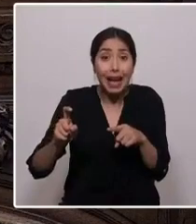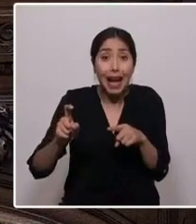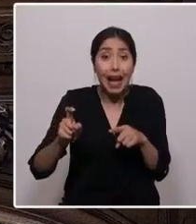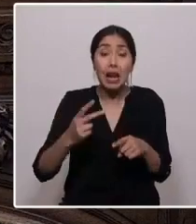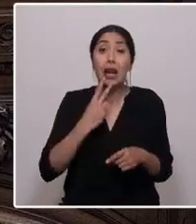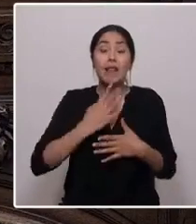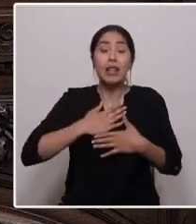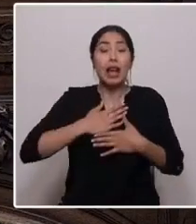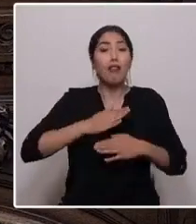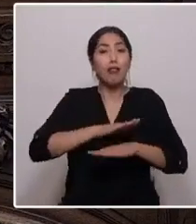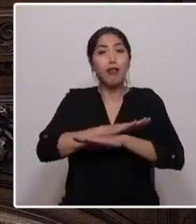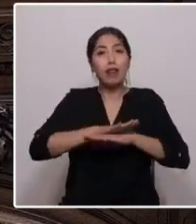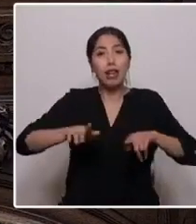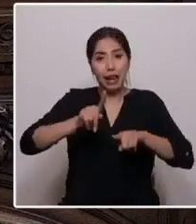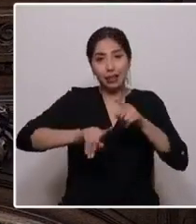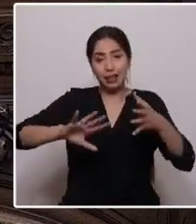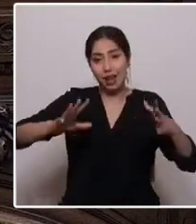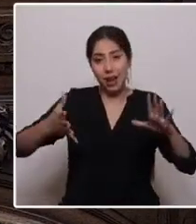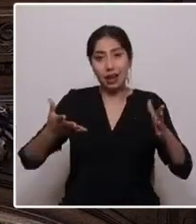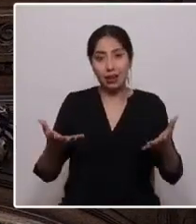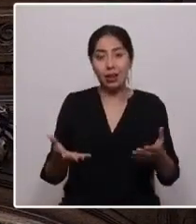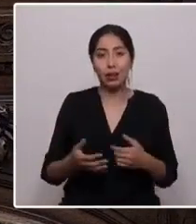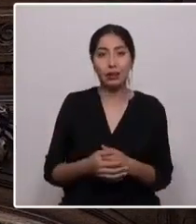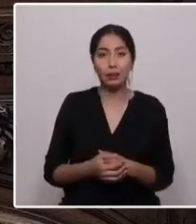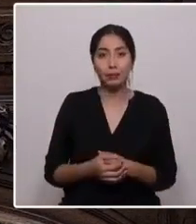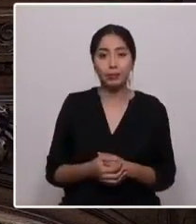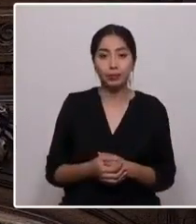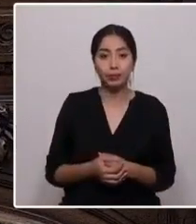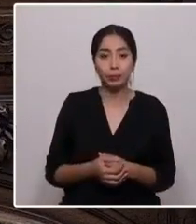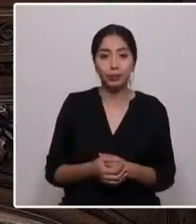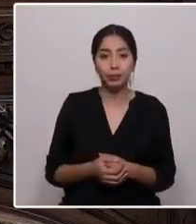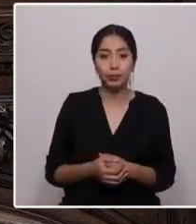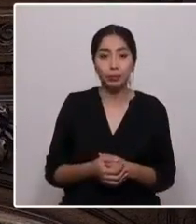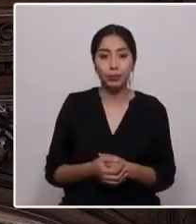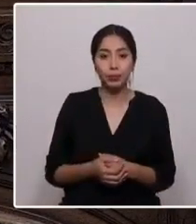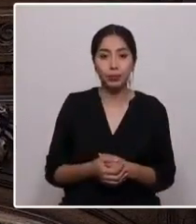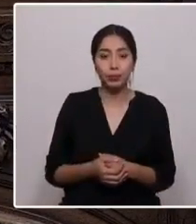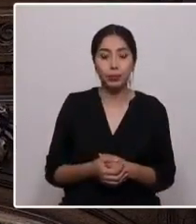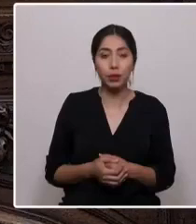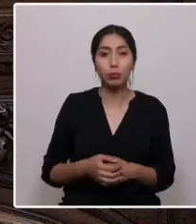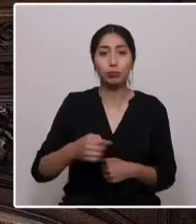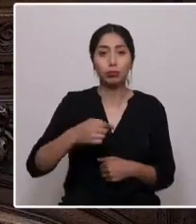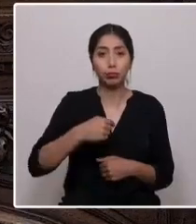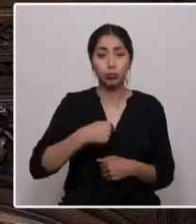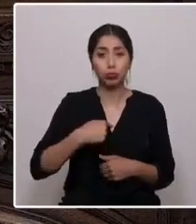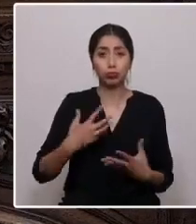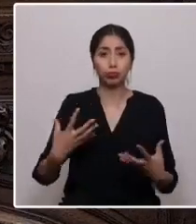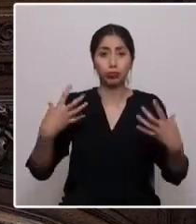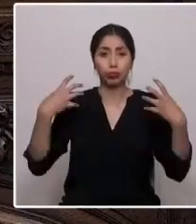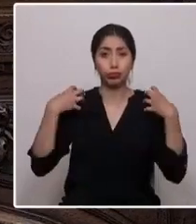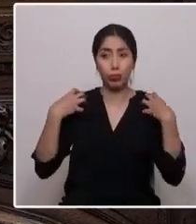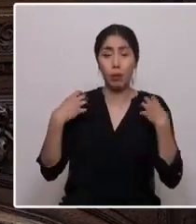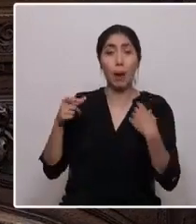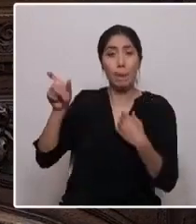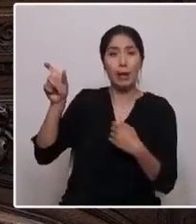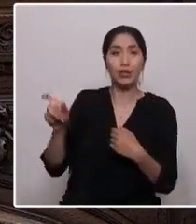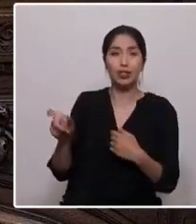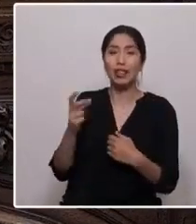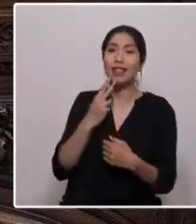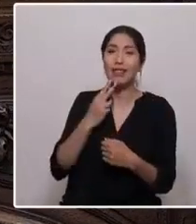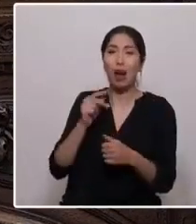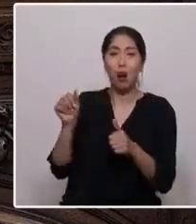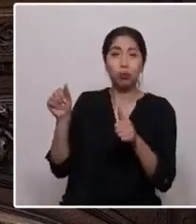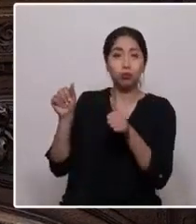vida de la tierra tal como lo conocemos. El broche que cierra esta mochila lo puso un vecino de Carrizal Bajo cuando nos dijo,